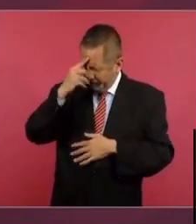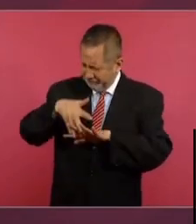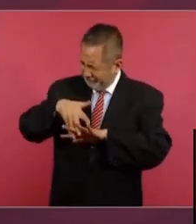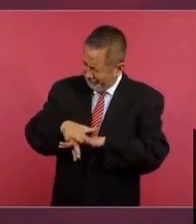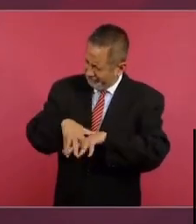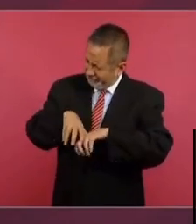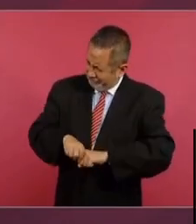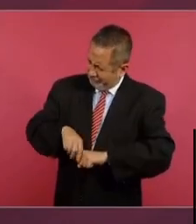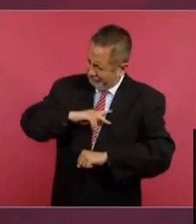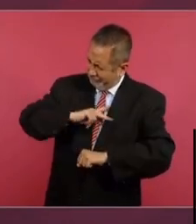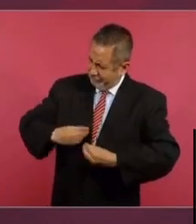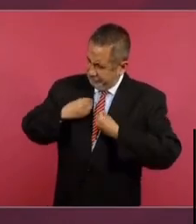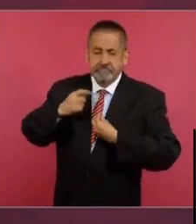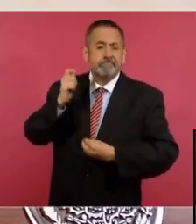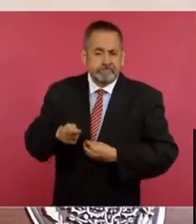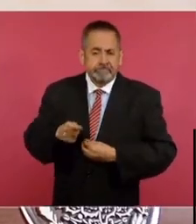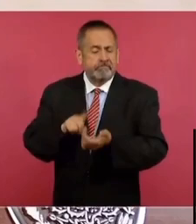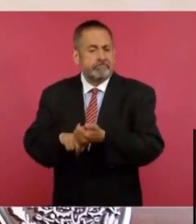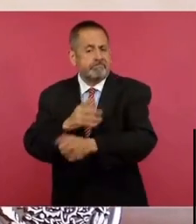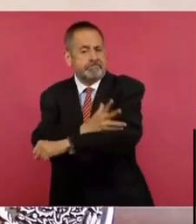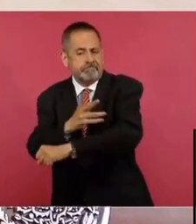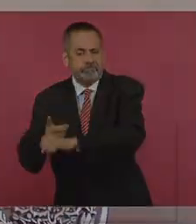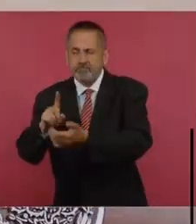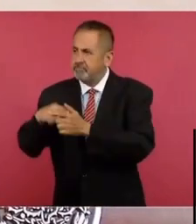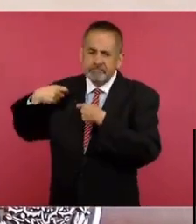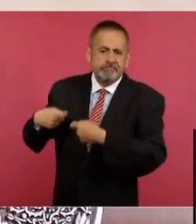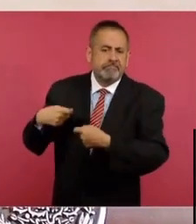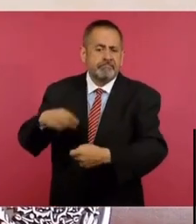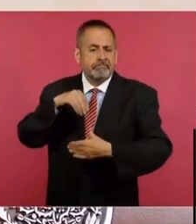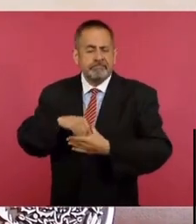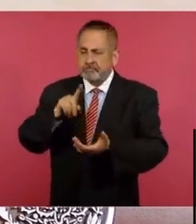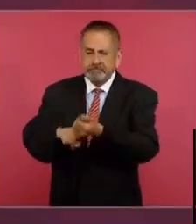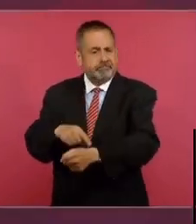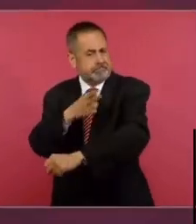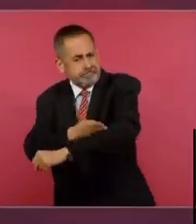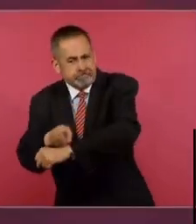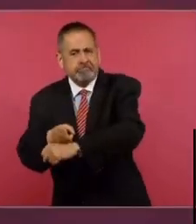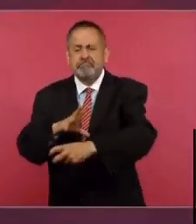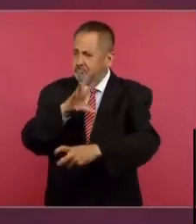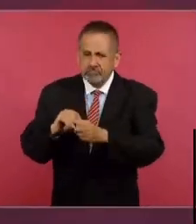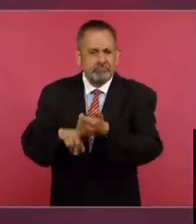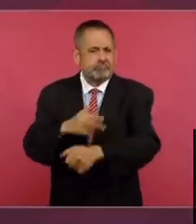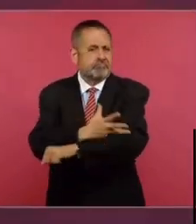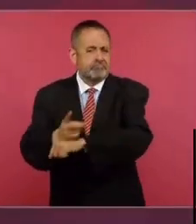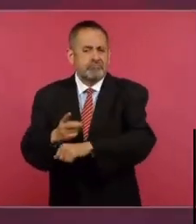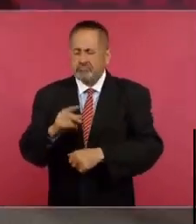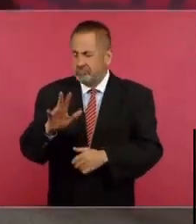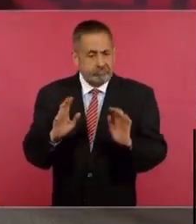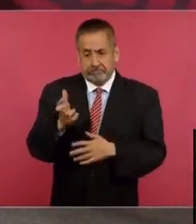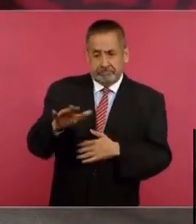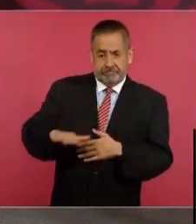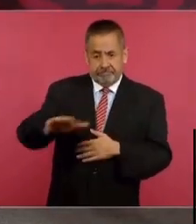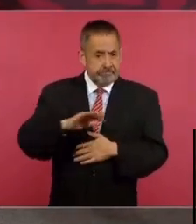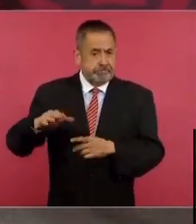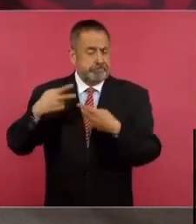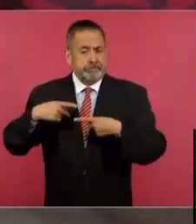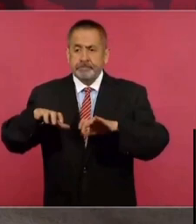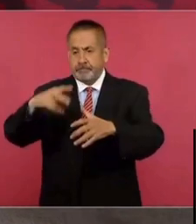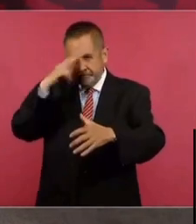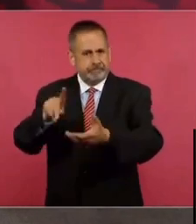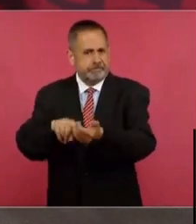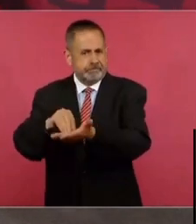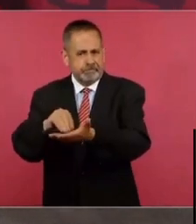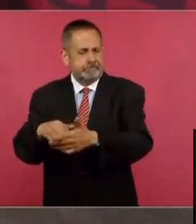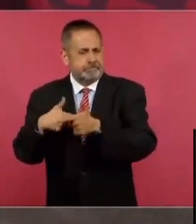existen esos antecedentes de honestidad en el pueblo. Son virtudes que se han